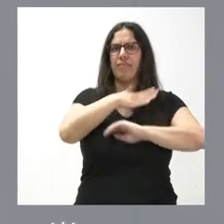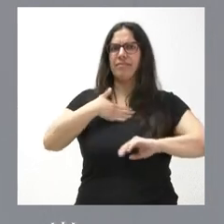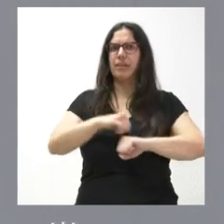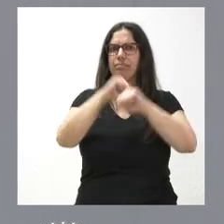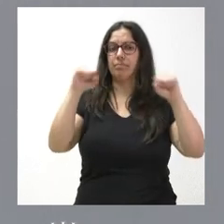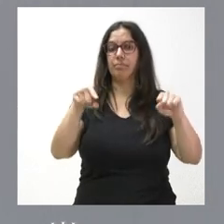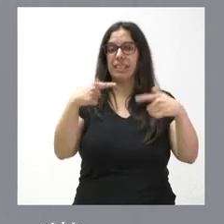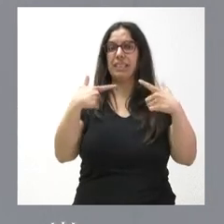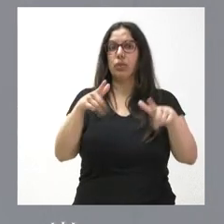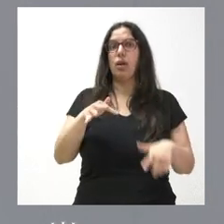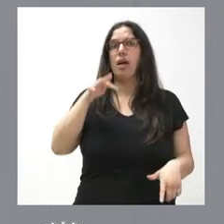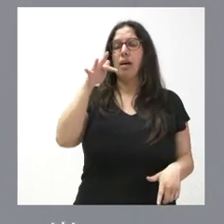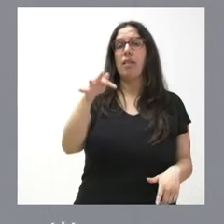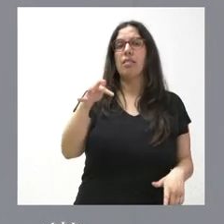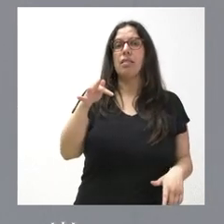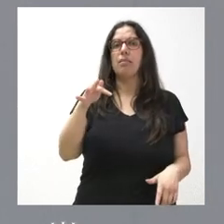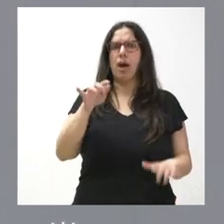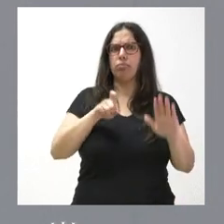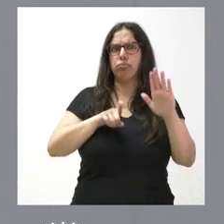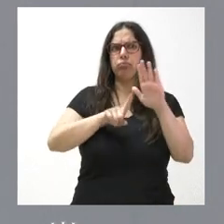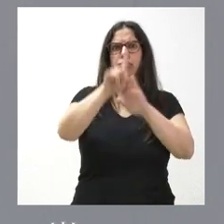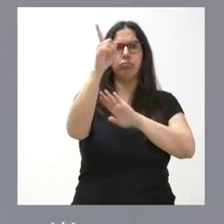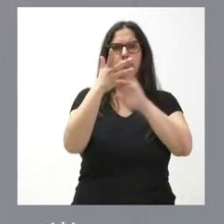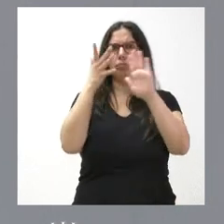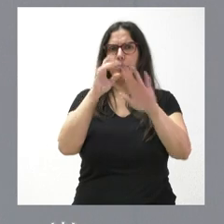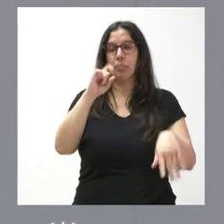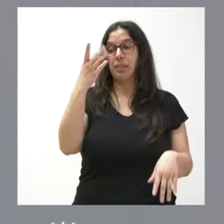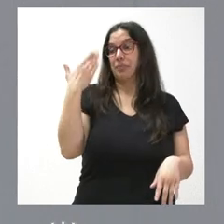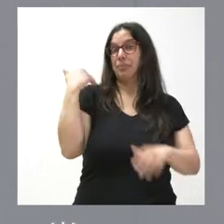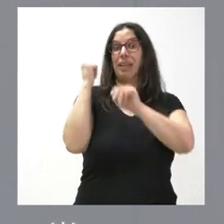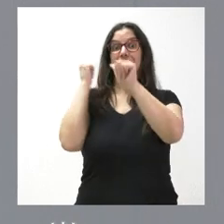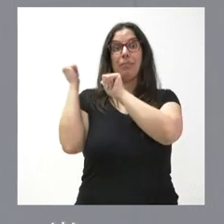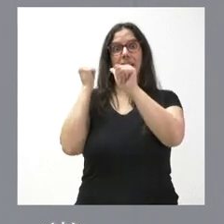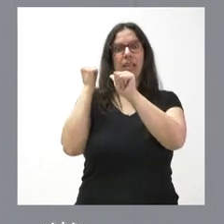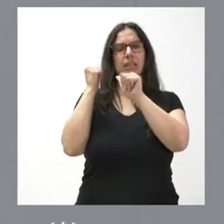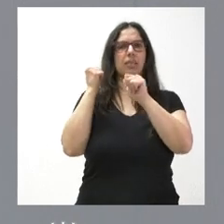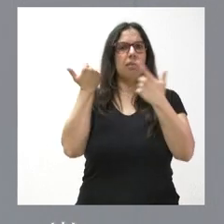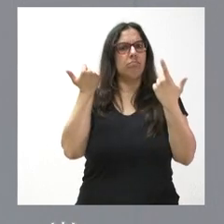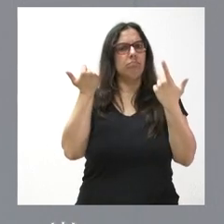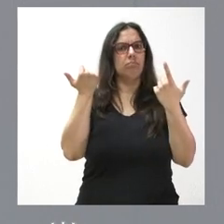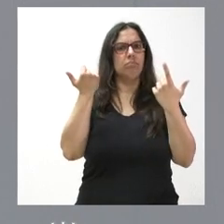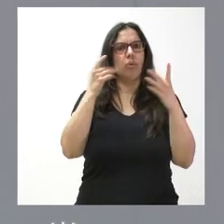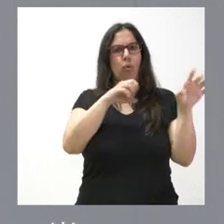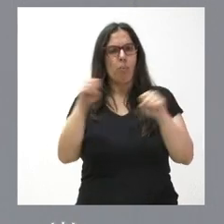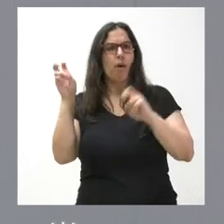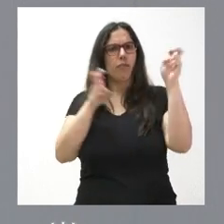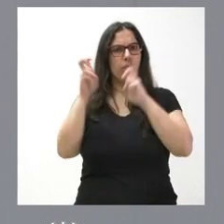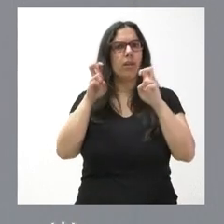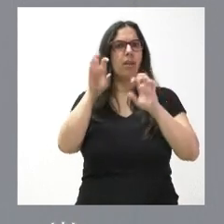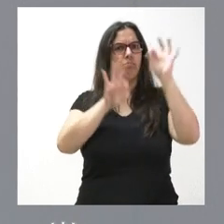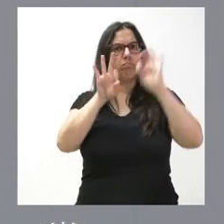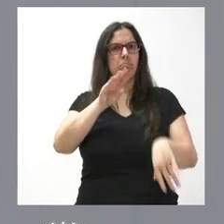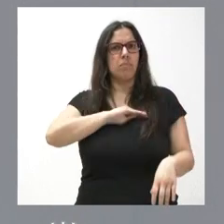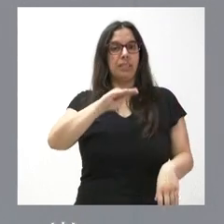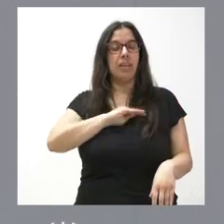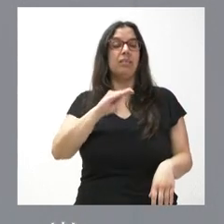uno de los sectores, además, con mayor crecimiento. En la Semana Santa tuvimos unos niveles altos de ocupación y dentro de las bajas que